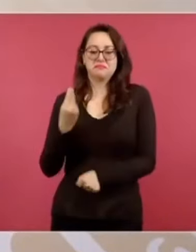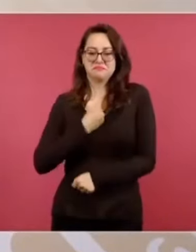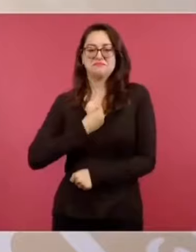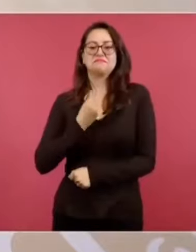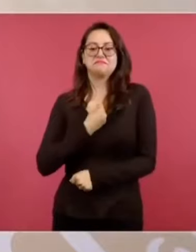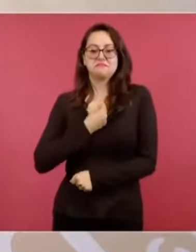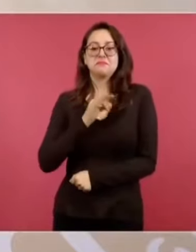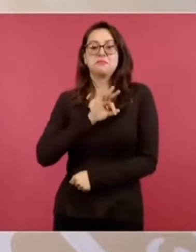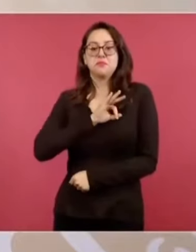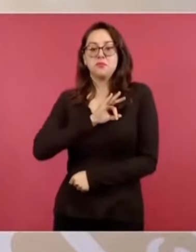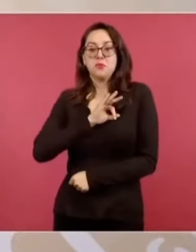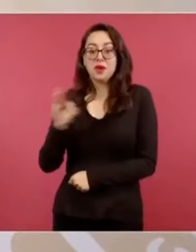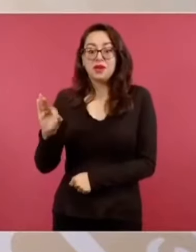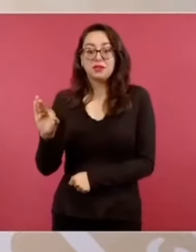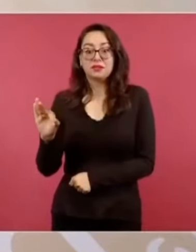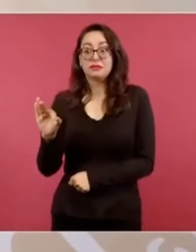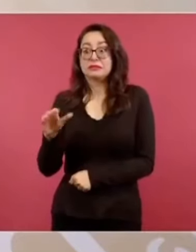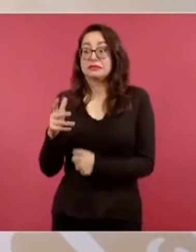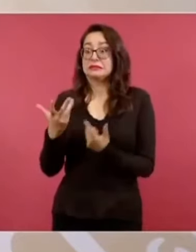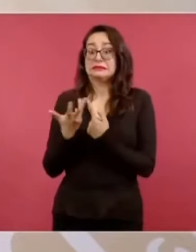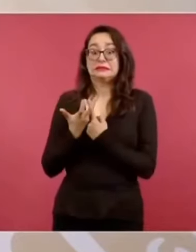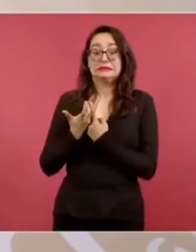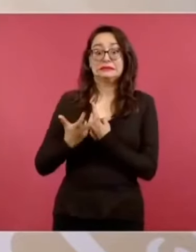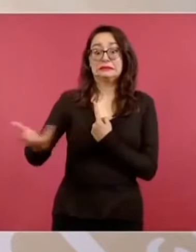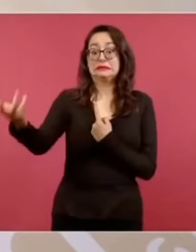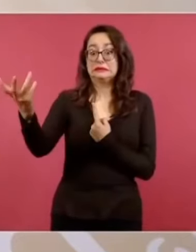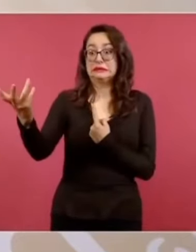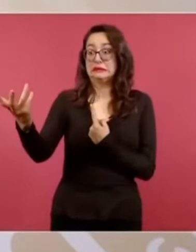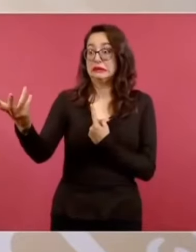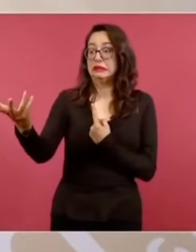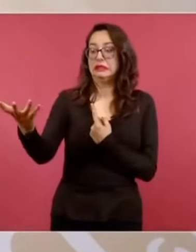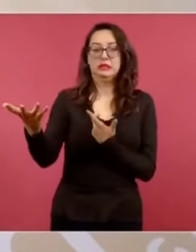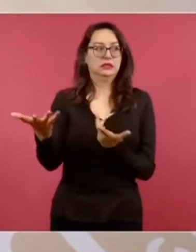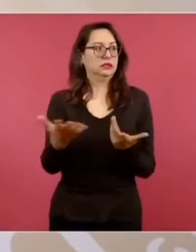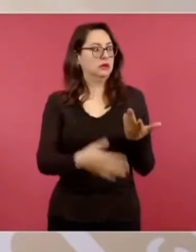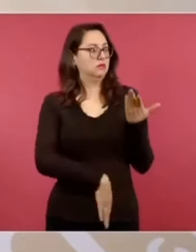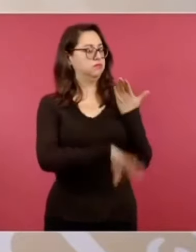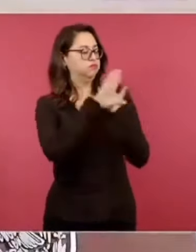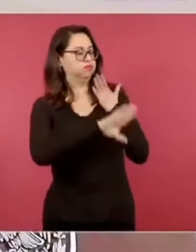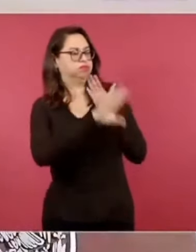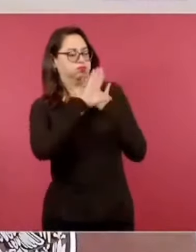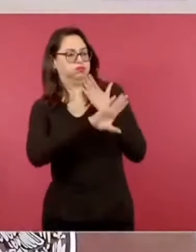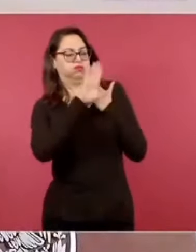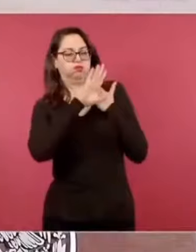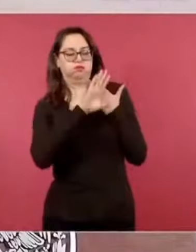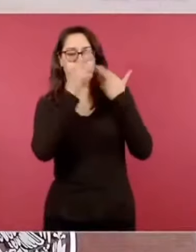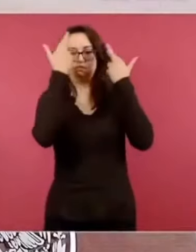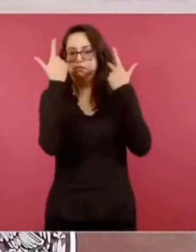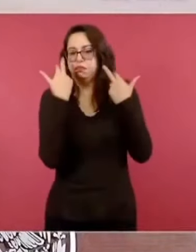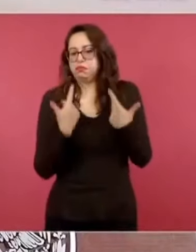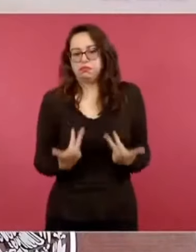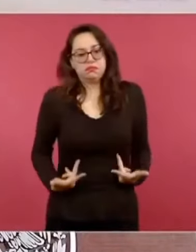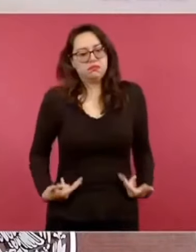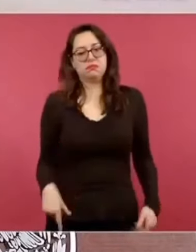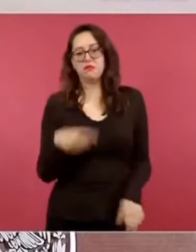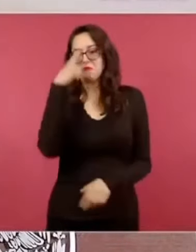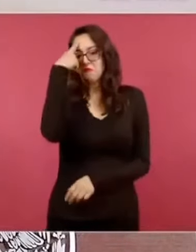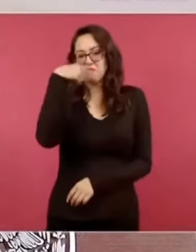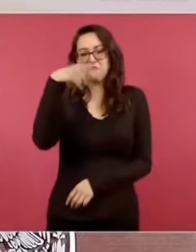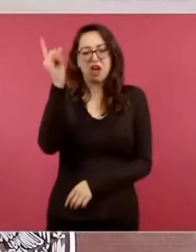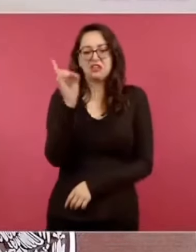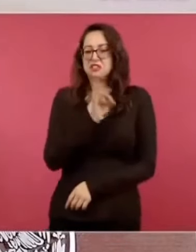Imagínense quién va a aguantar 200 millones de menciones, narcopresidente.